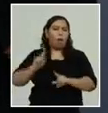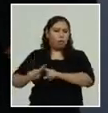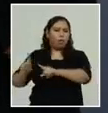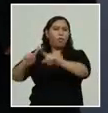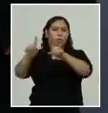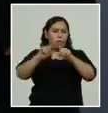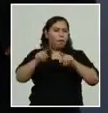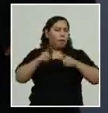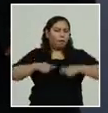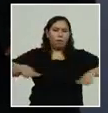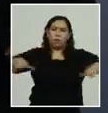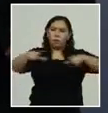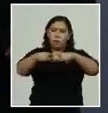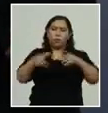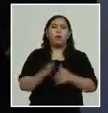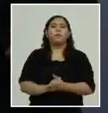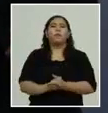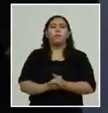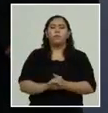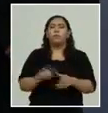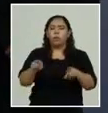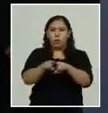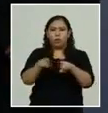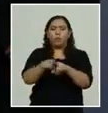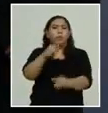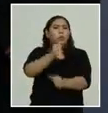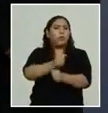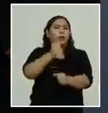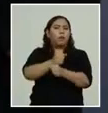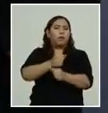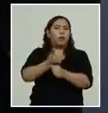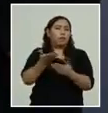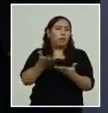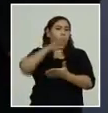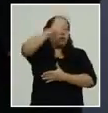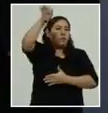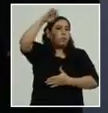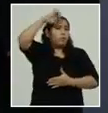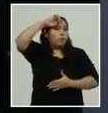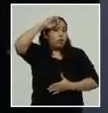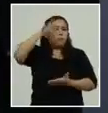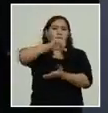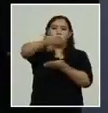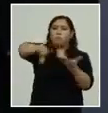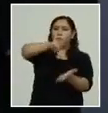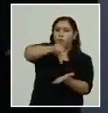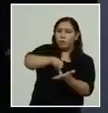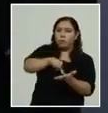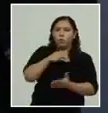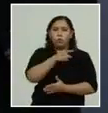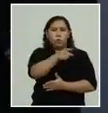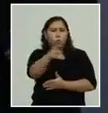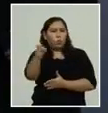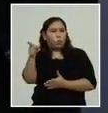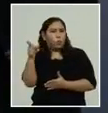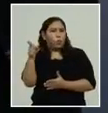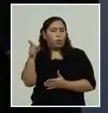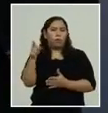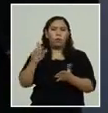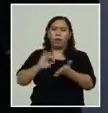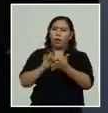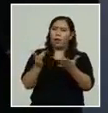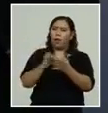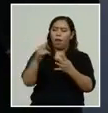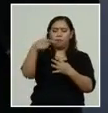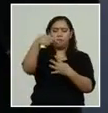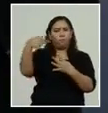instituciones del Estado, incluyendo también de los gobiernos locales, gracias a todos ellos y